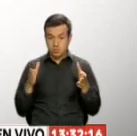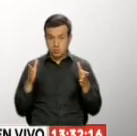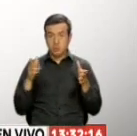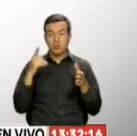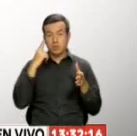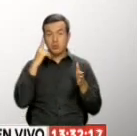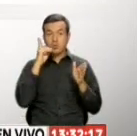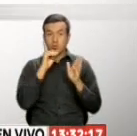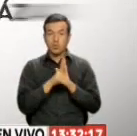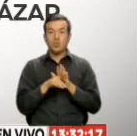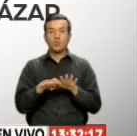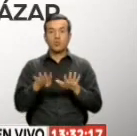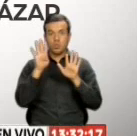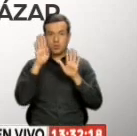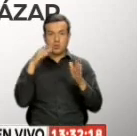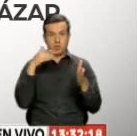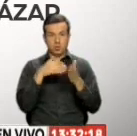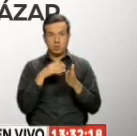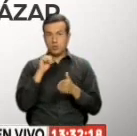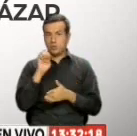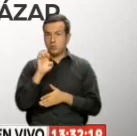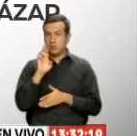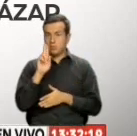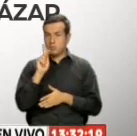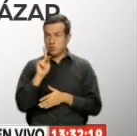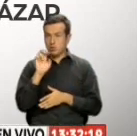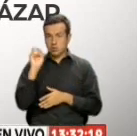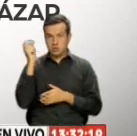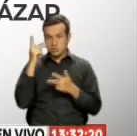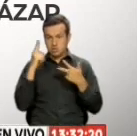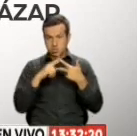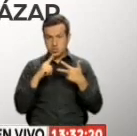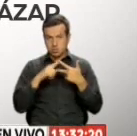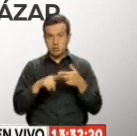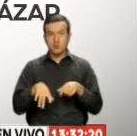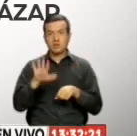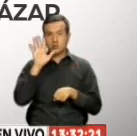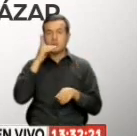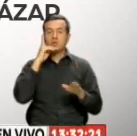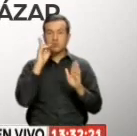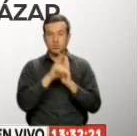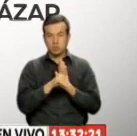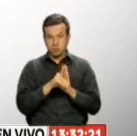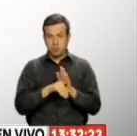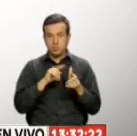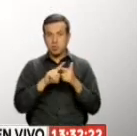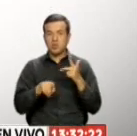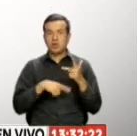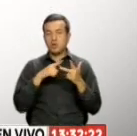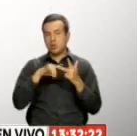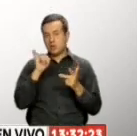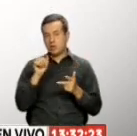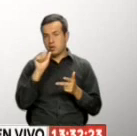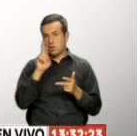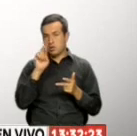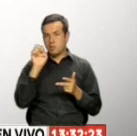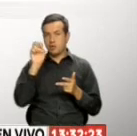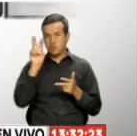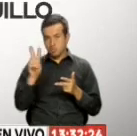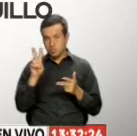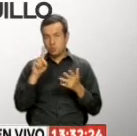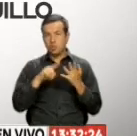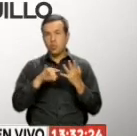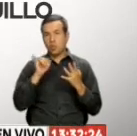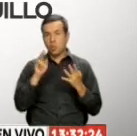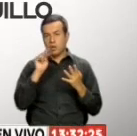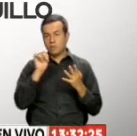presentaron Nueve en su contra Merck Benavides Segundo en la nómina Tiene cinco Impugnaciones Javier Bosques Dos Y Juan